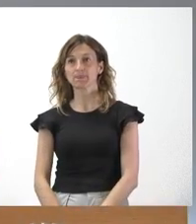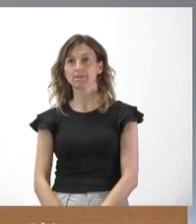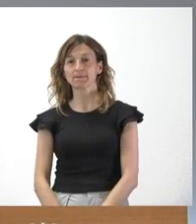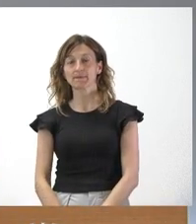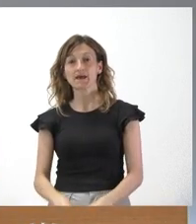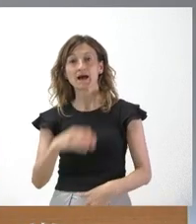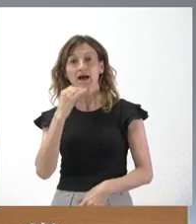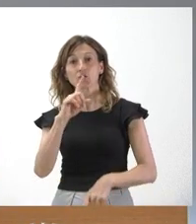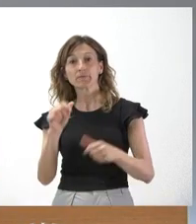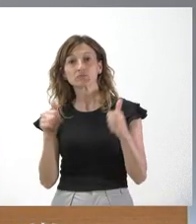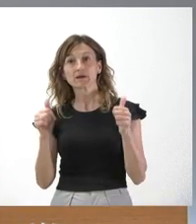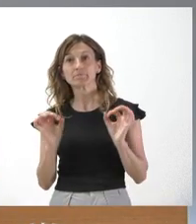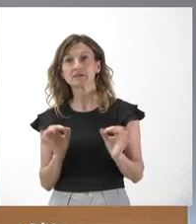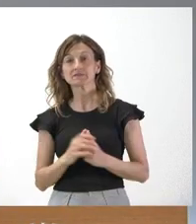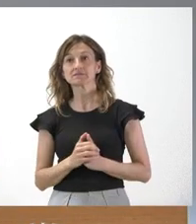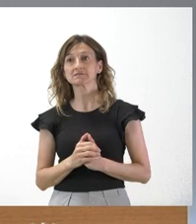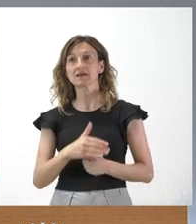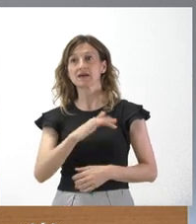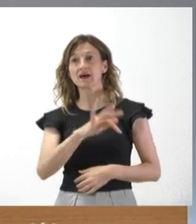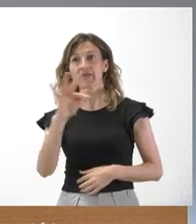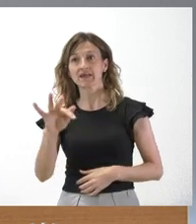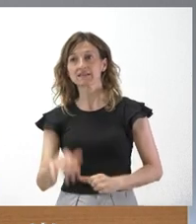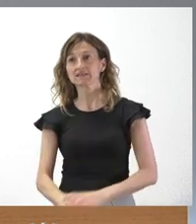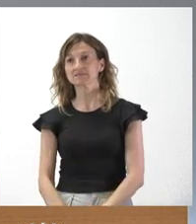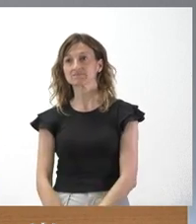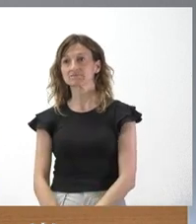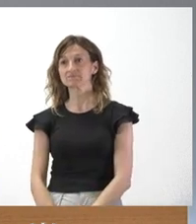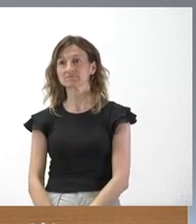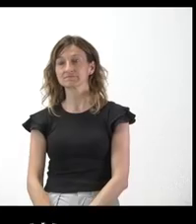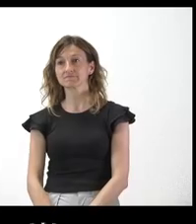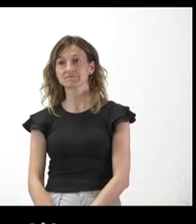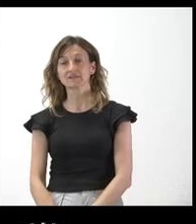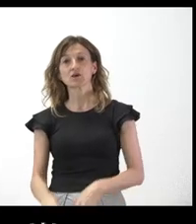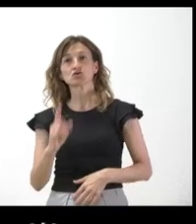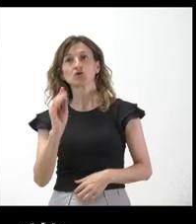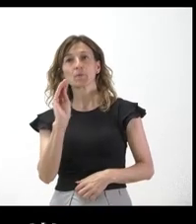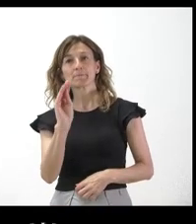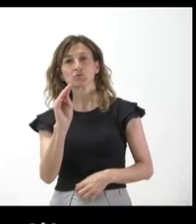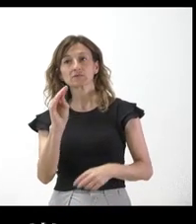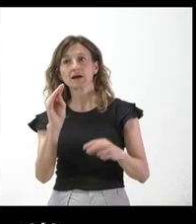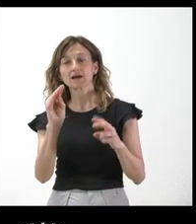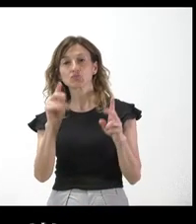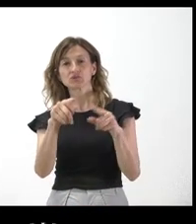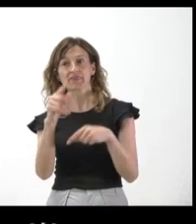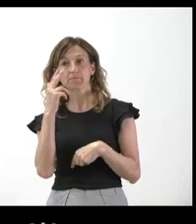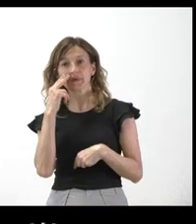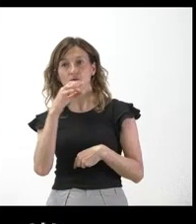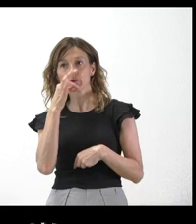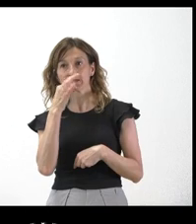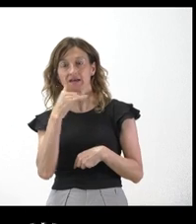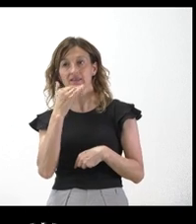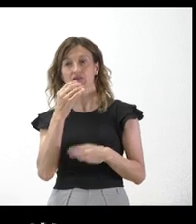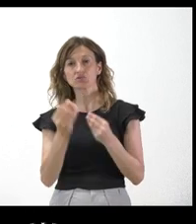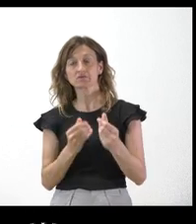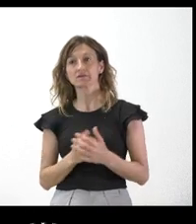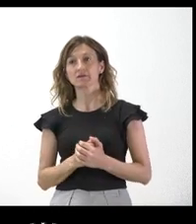¿Alguna pregunta más? Adelante. Sí. Solamente preguntarle si tienen algún temor a lo que pase esta tarde, porque nos ha